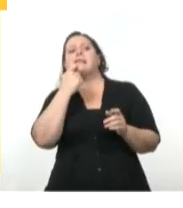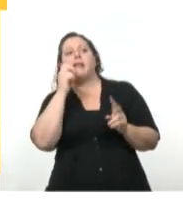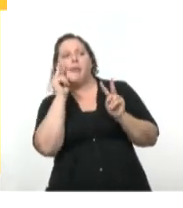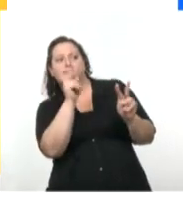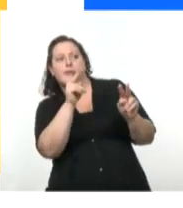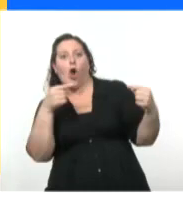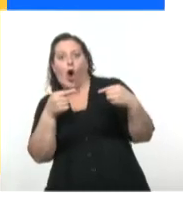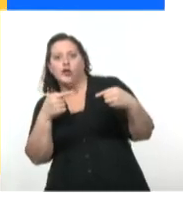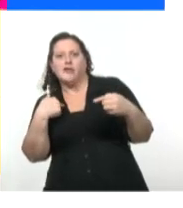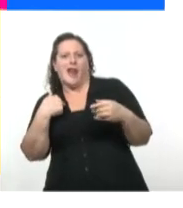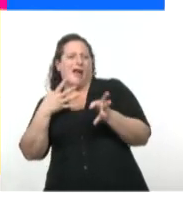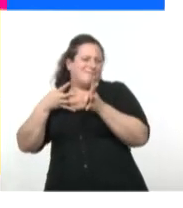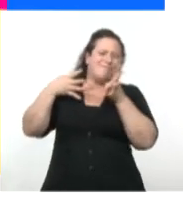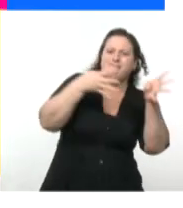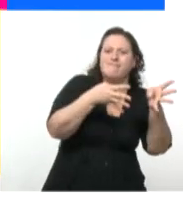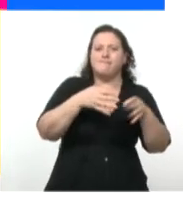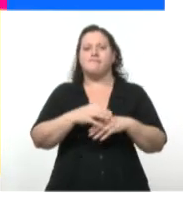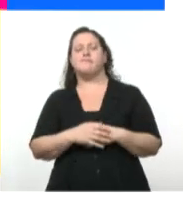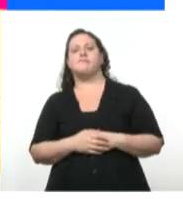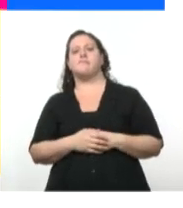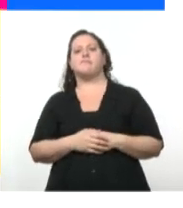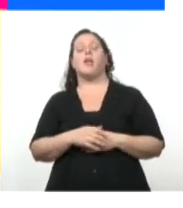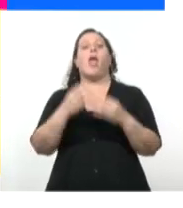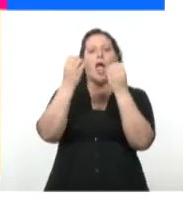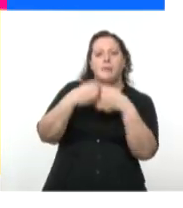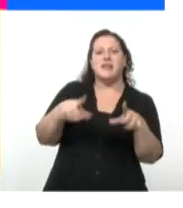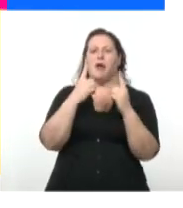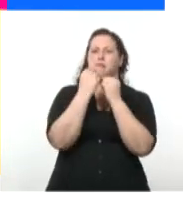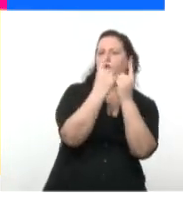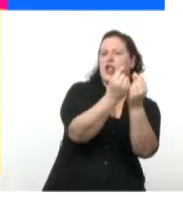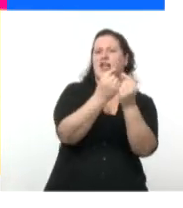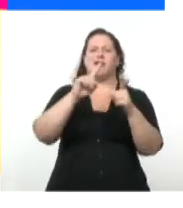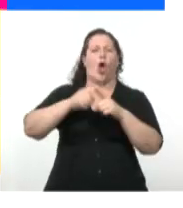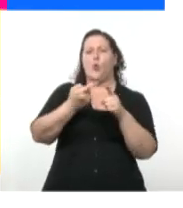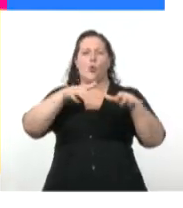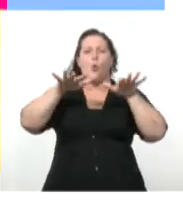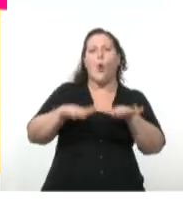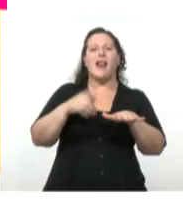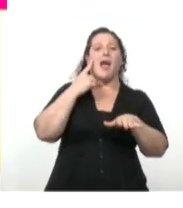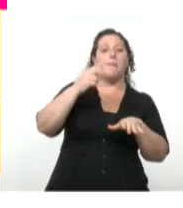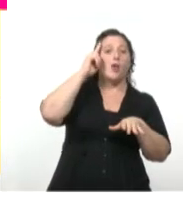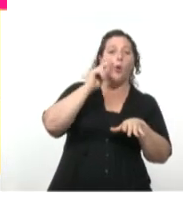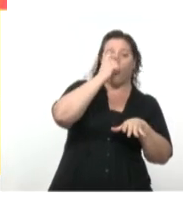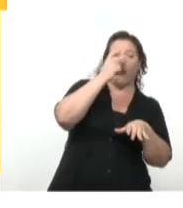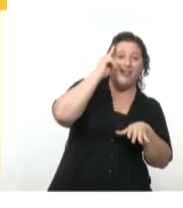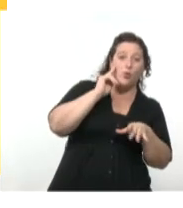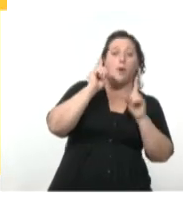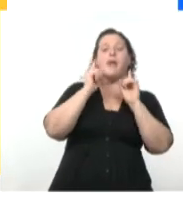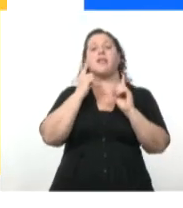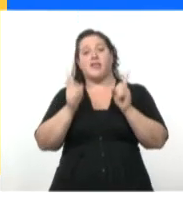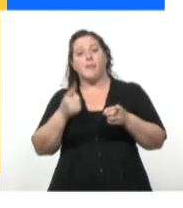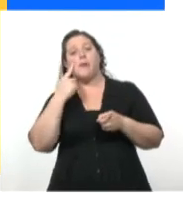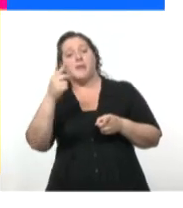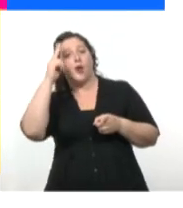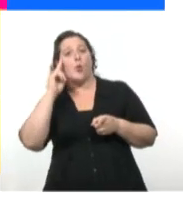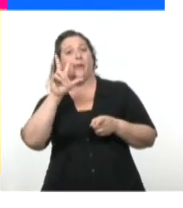Surgen las protestas y dos huelgas generales en 1929 y 1933. Machado huye